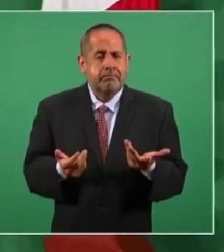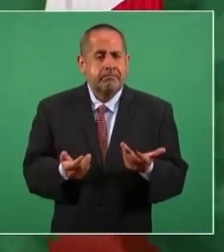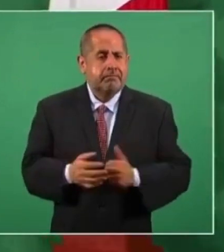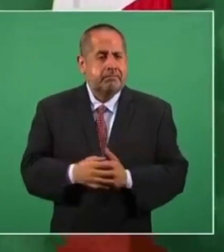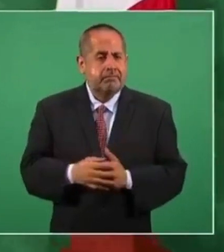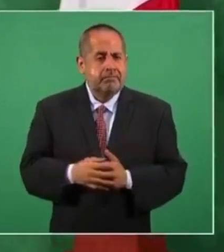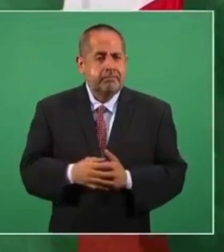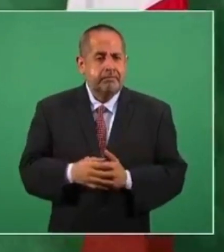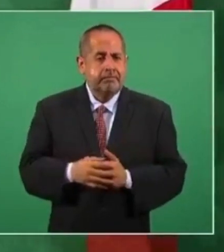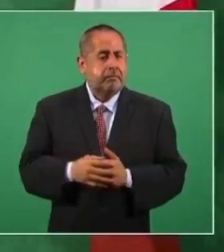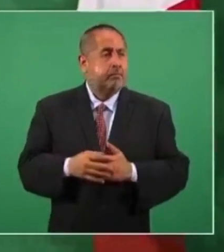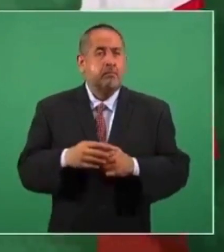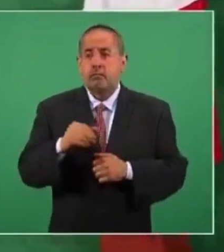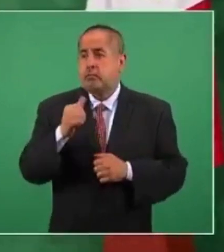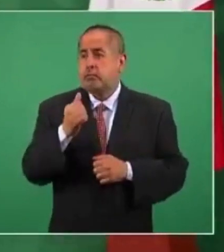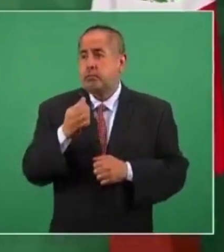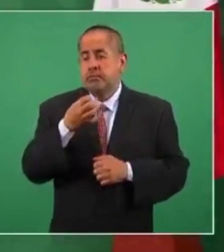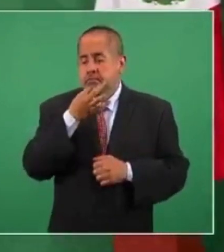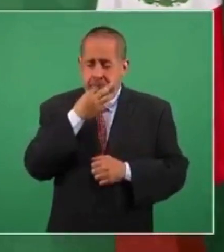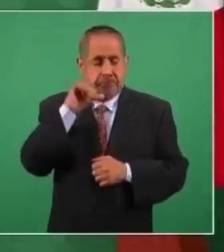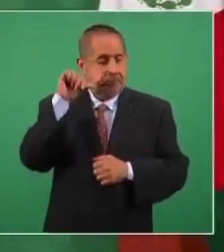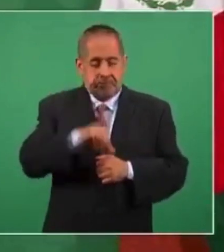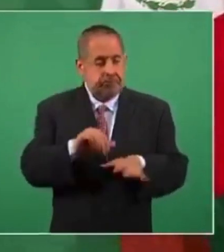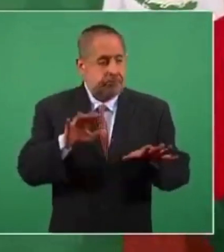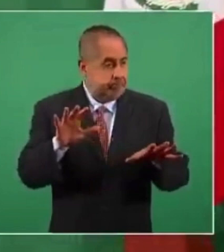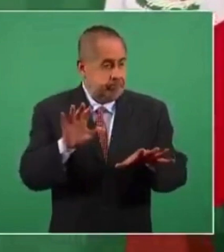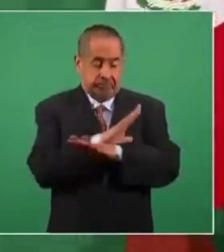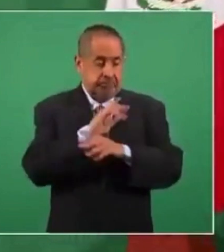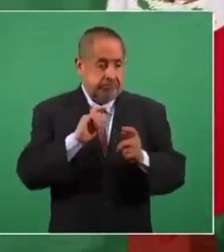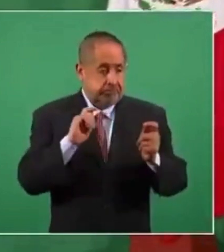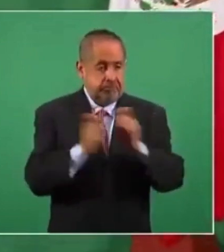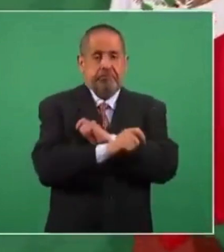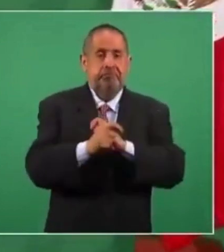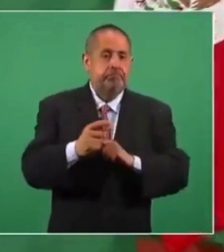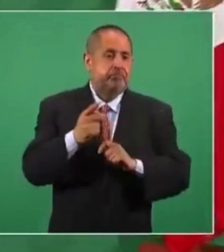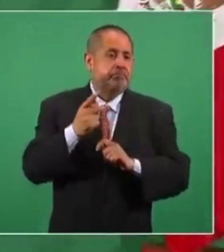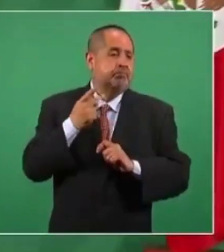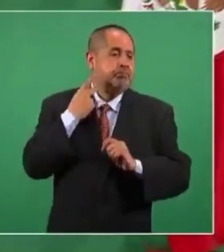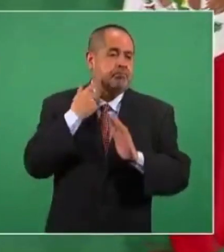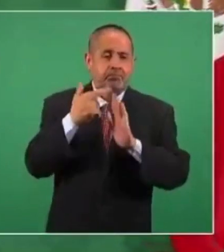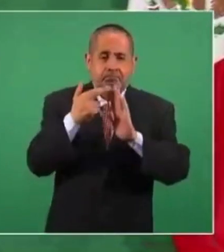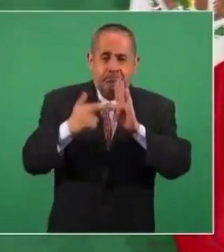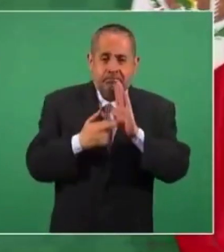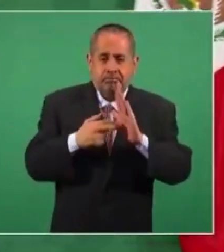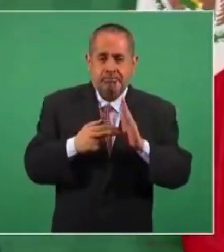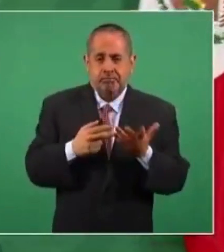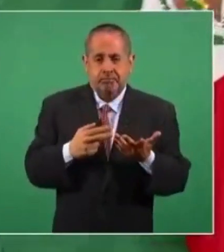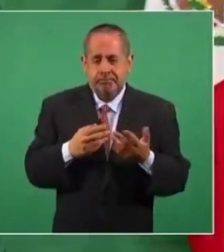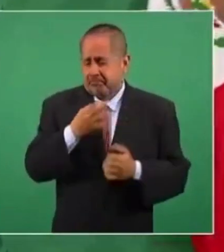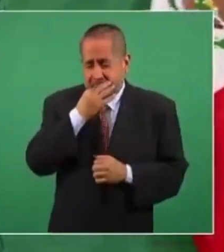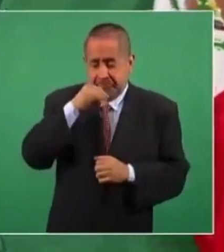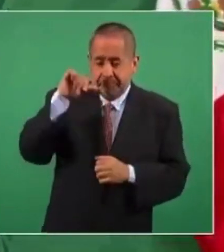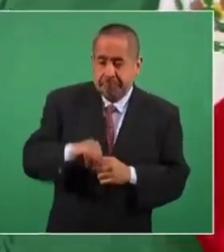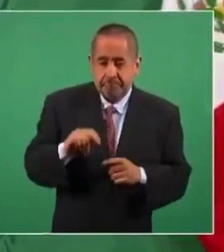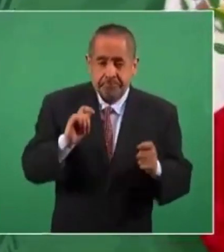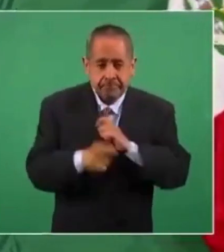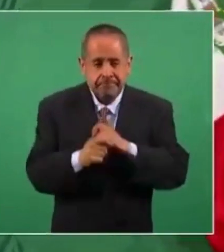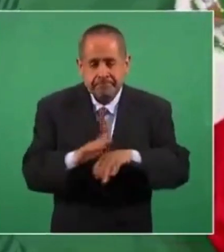modificar una política migratoria de un día para otro.